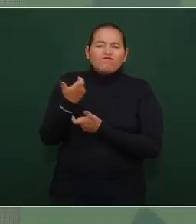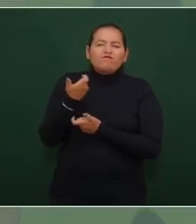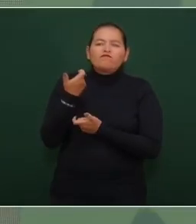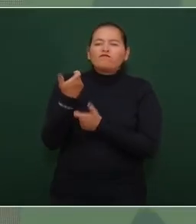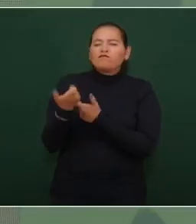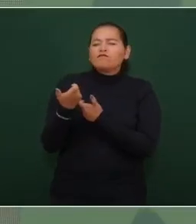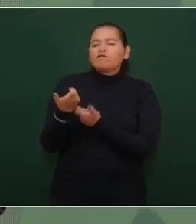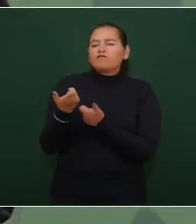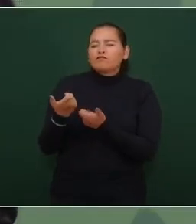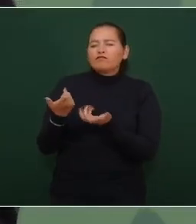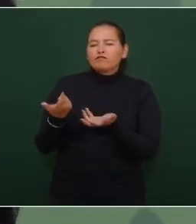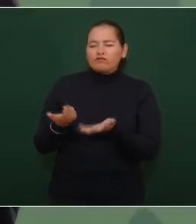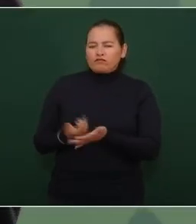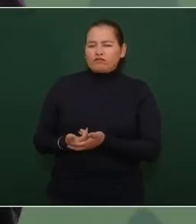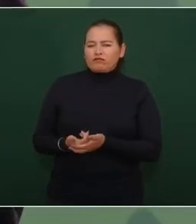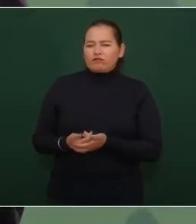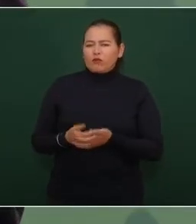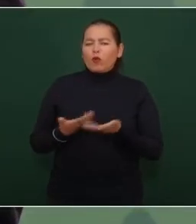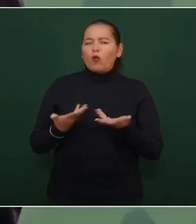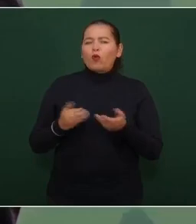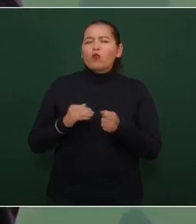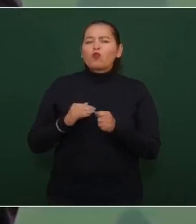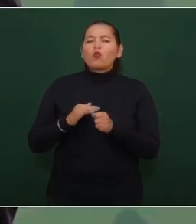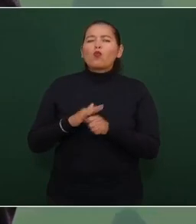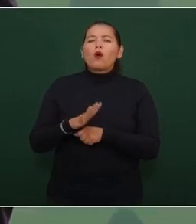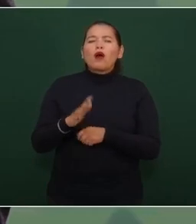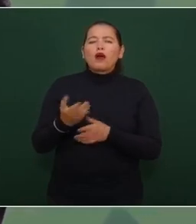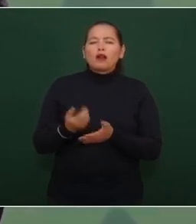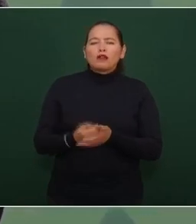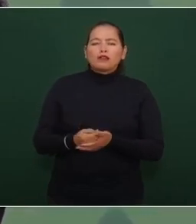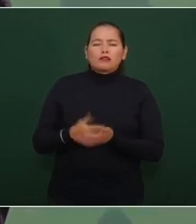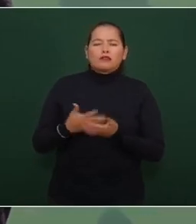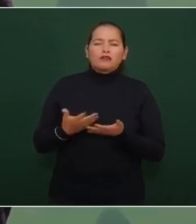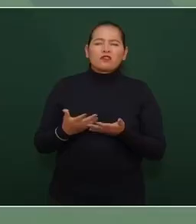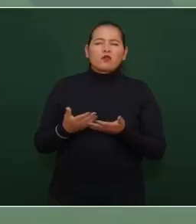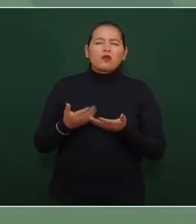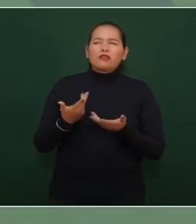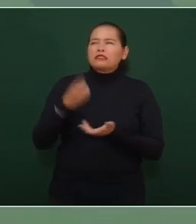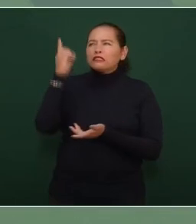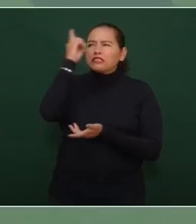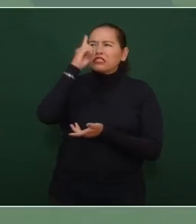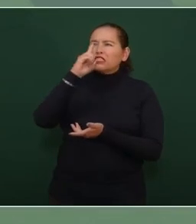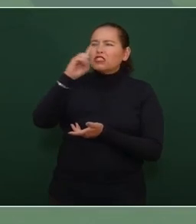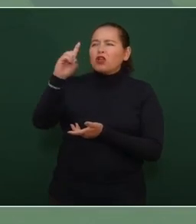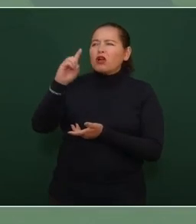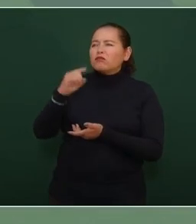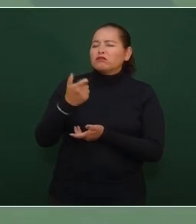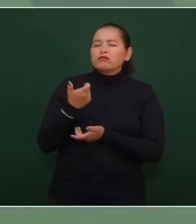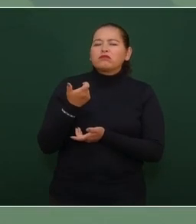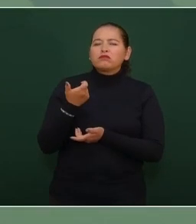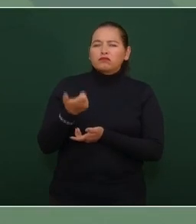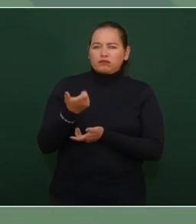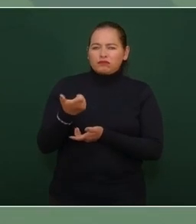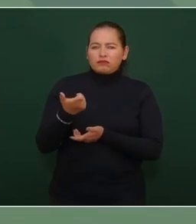cuál es el Dios de Claudio X. González el dinero